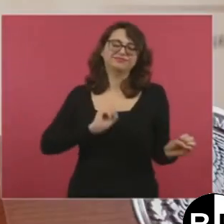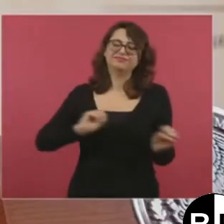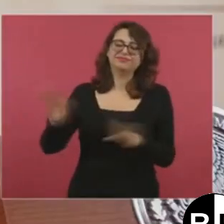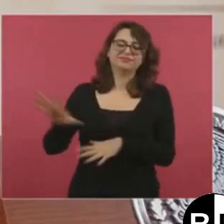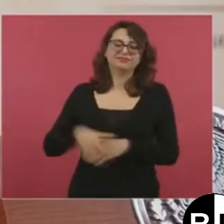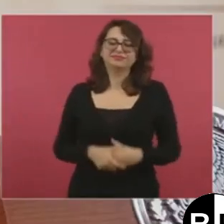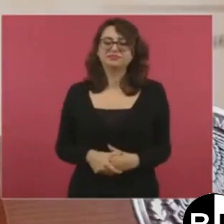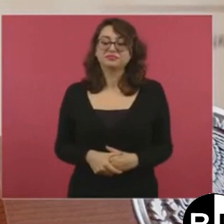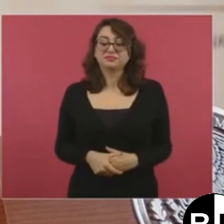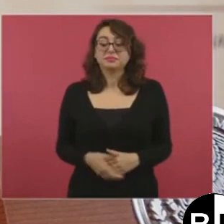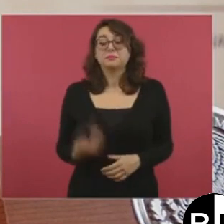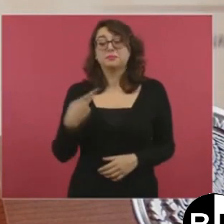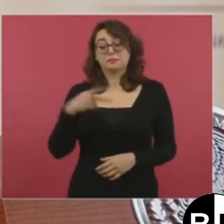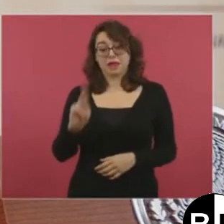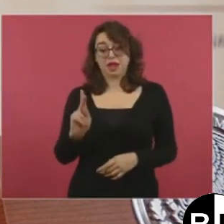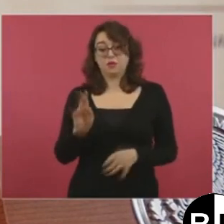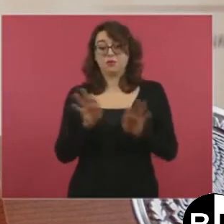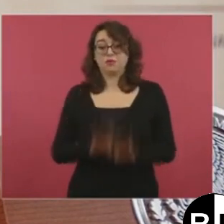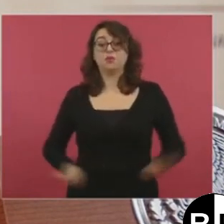nada más es informarle a la gente.